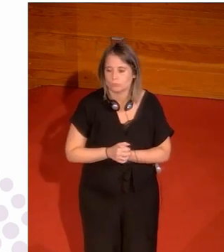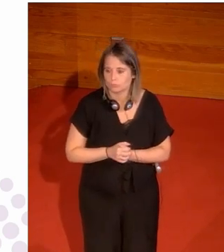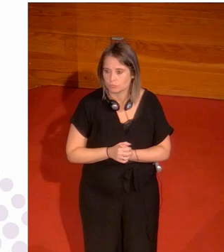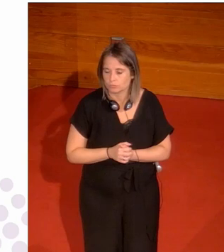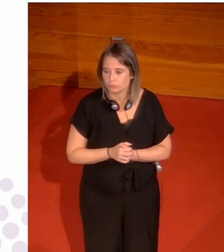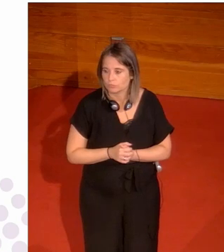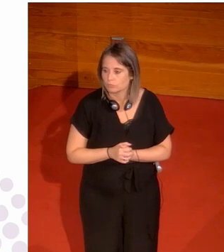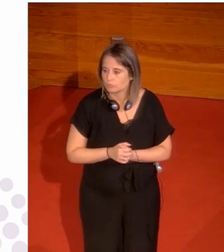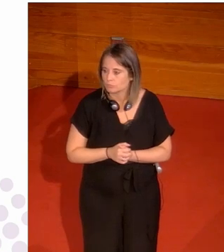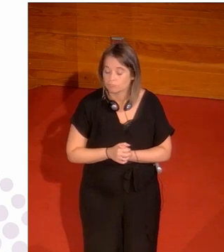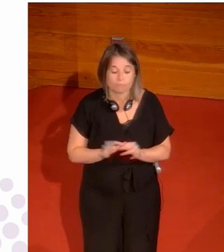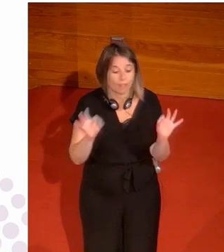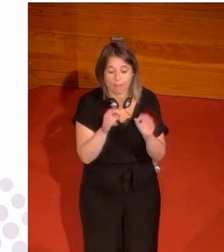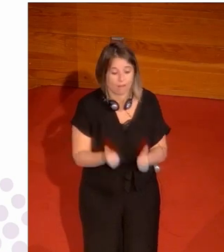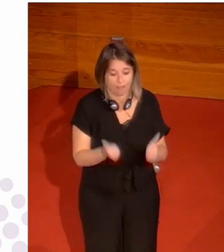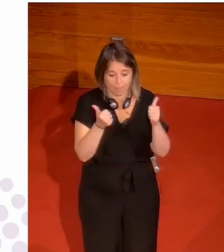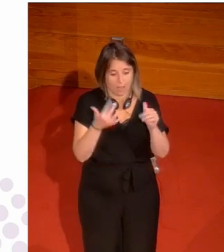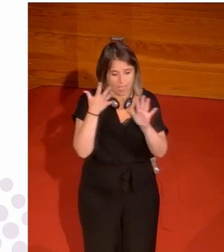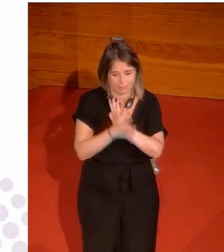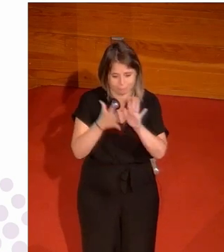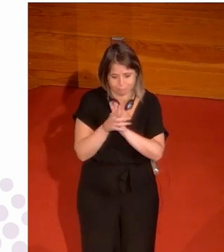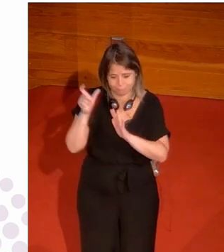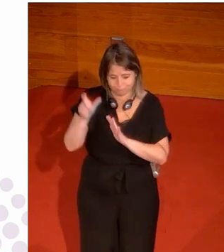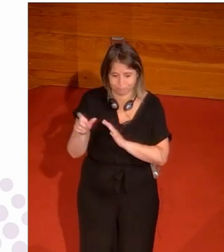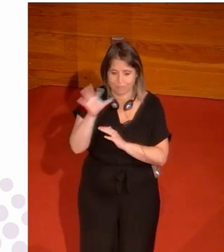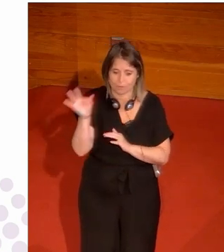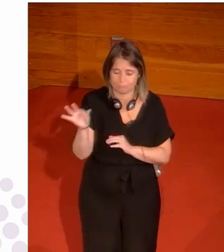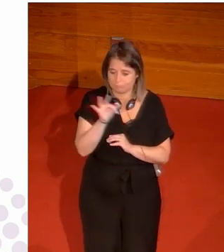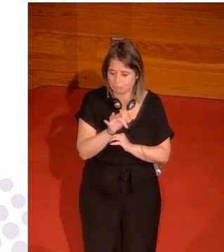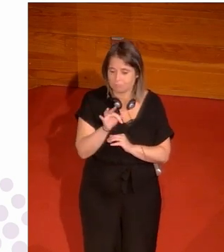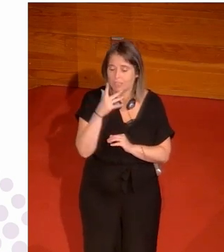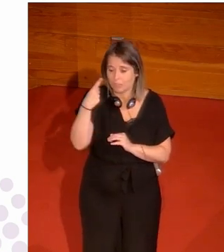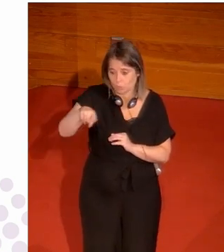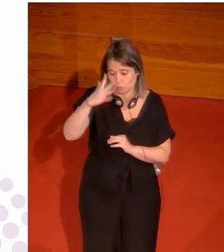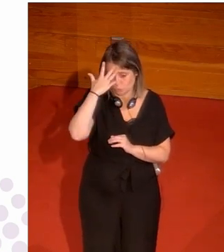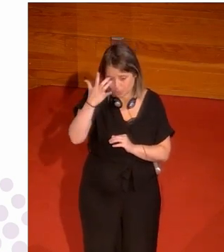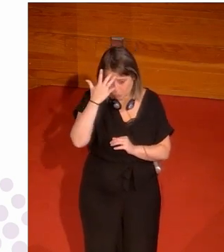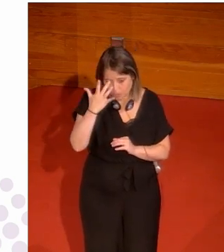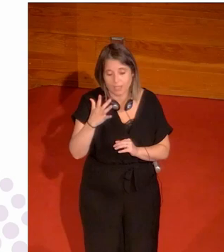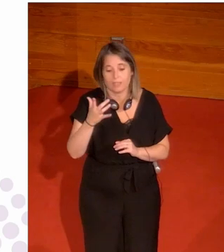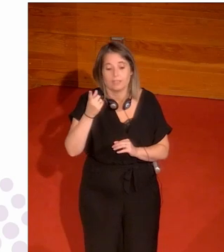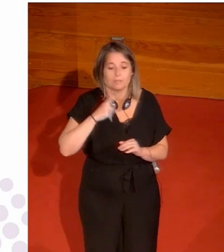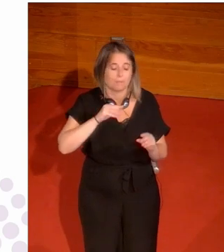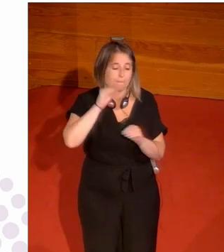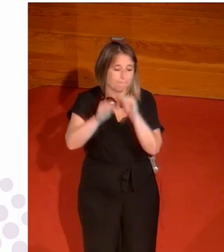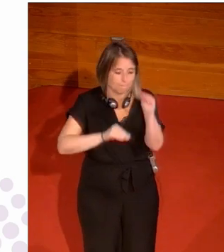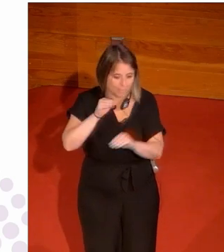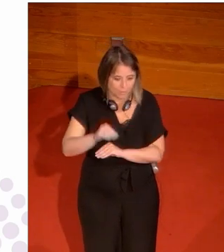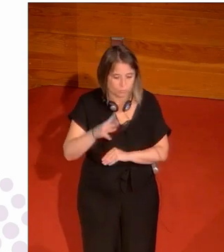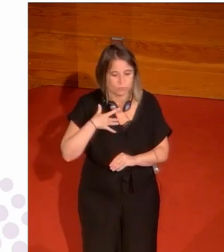Bueno, besterik abeitza emango diot Paloma del Riori, gogratu itzaldi amaitzerakoan galderatxanda bate